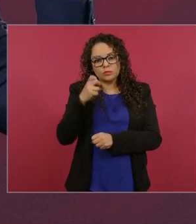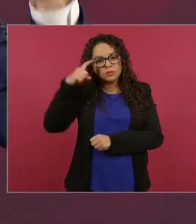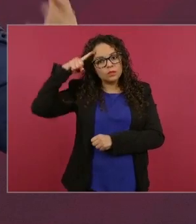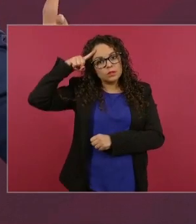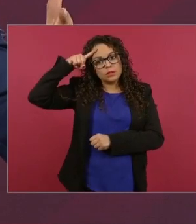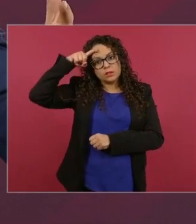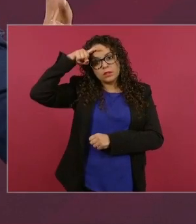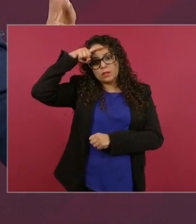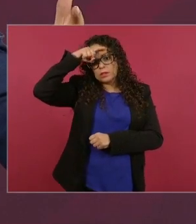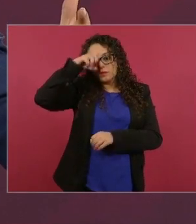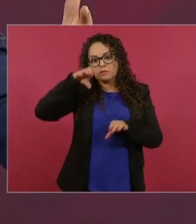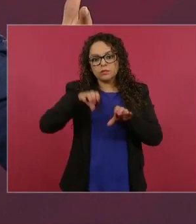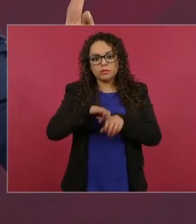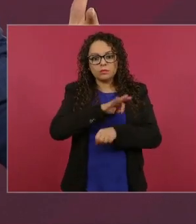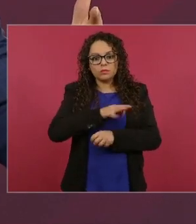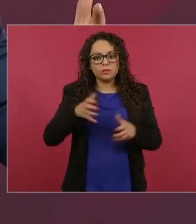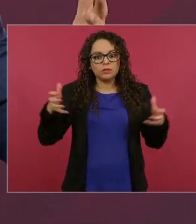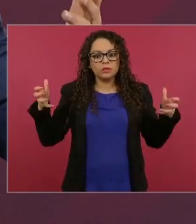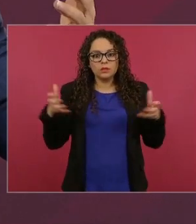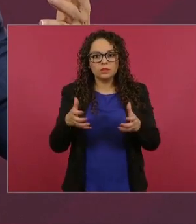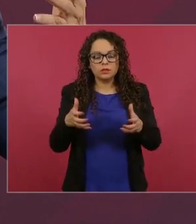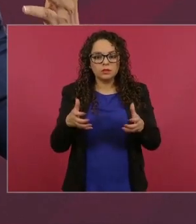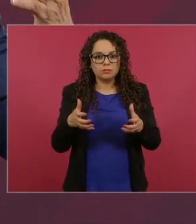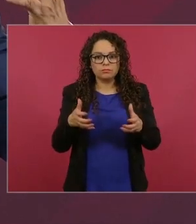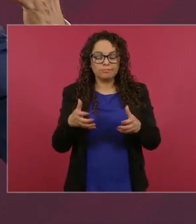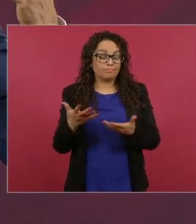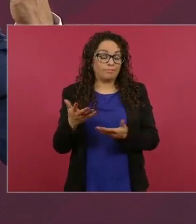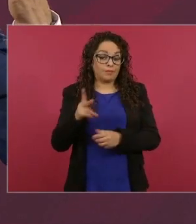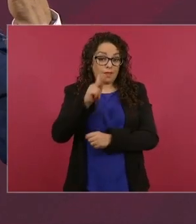más profunda más